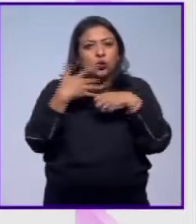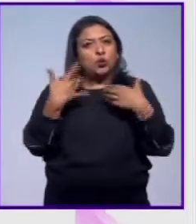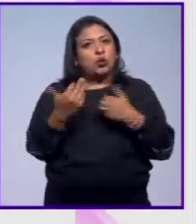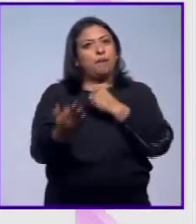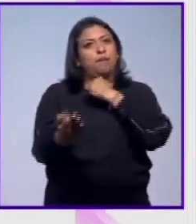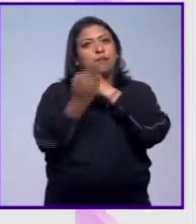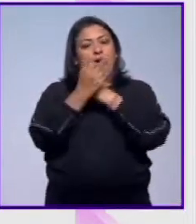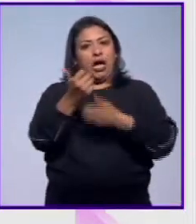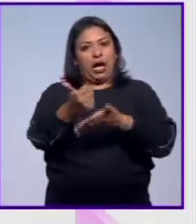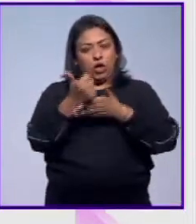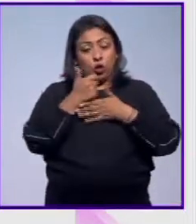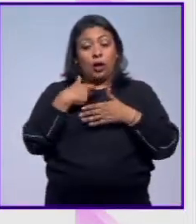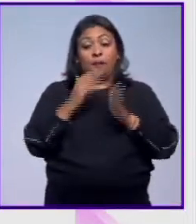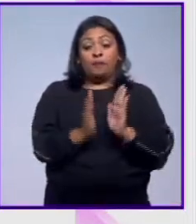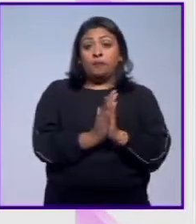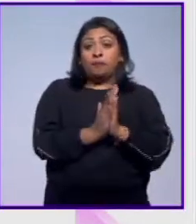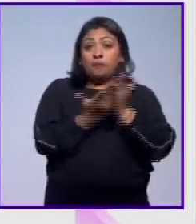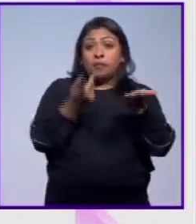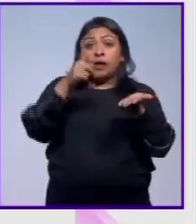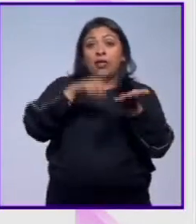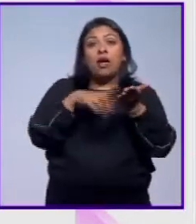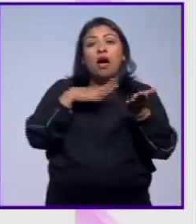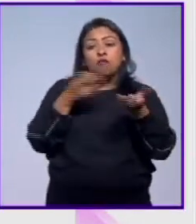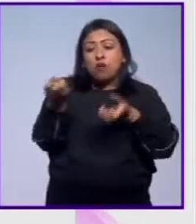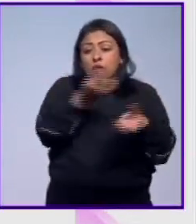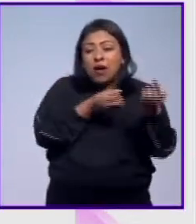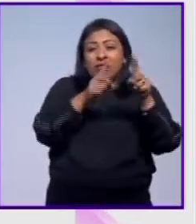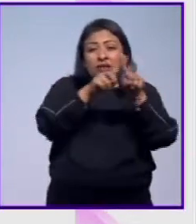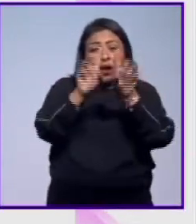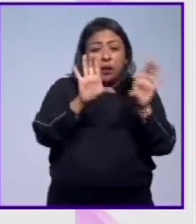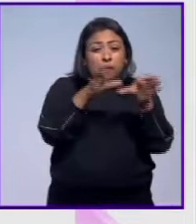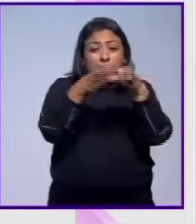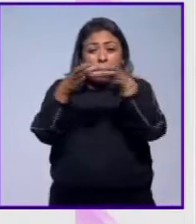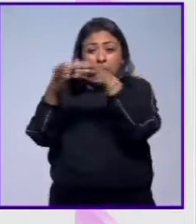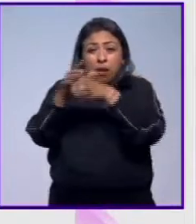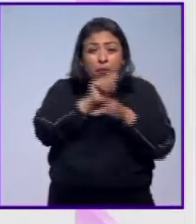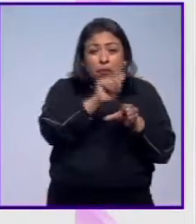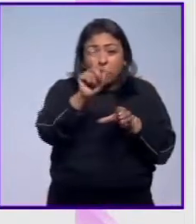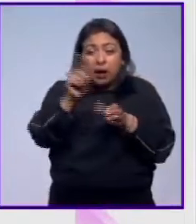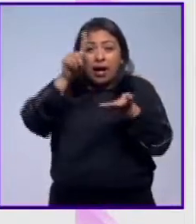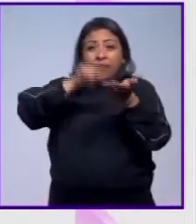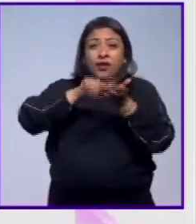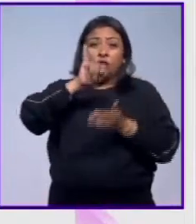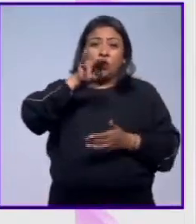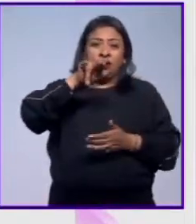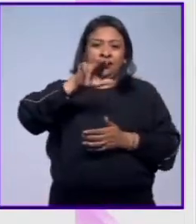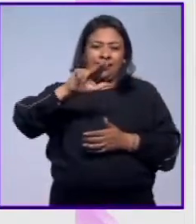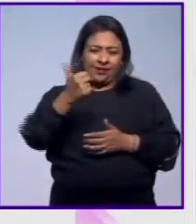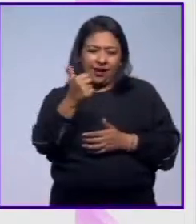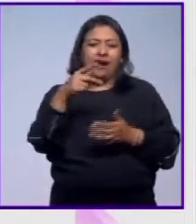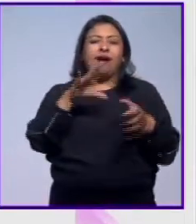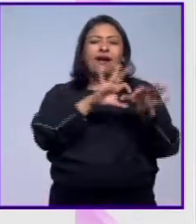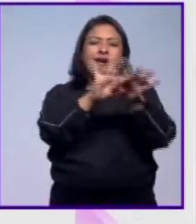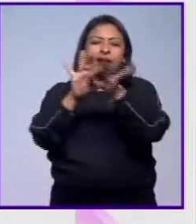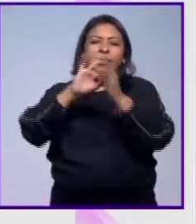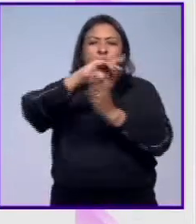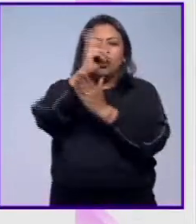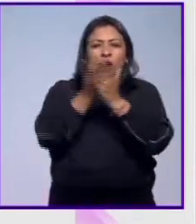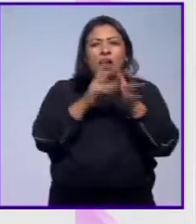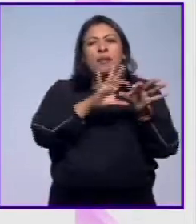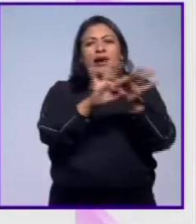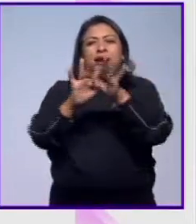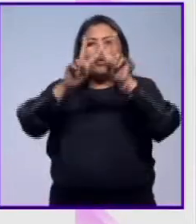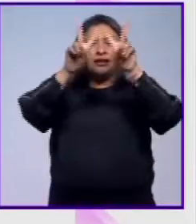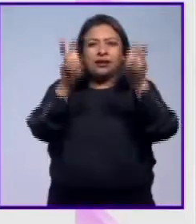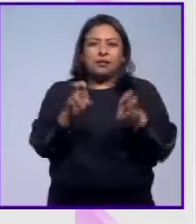El libro deriva del trabajo interdisciplinario y multisectorial impulsado desde el INAH a través de la Red del Programa de Redes